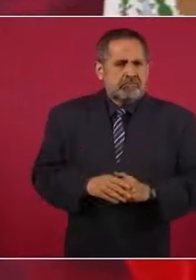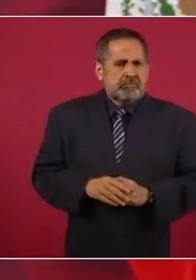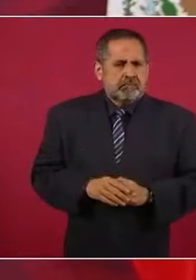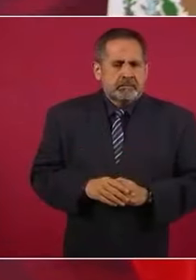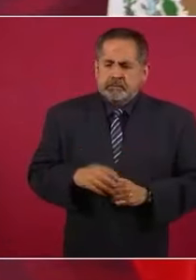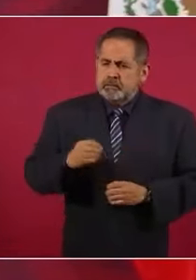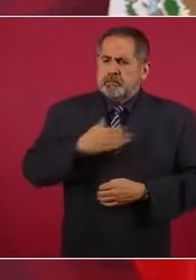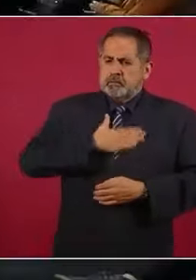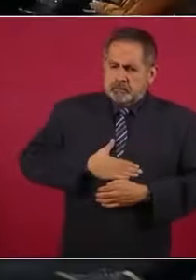la justicia tarda, pero llega.